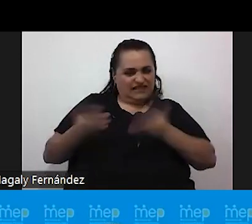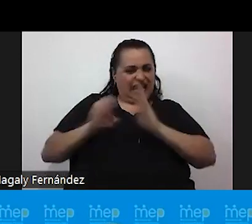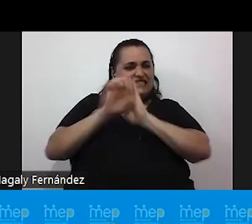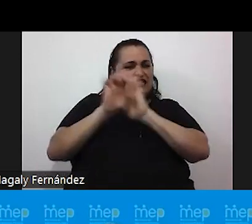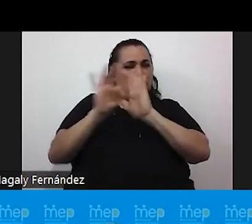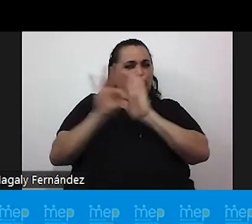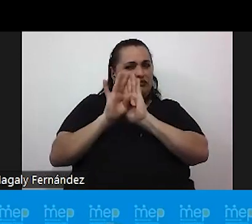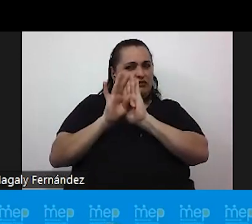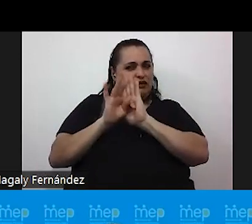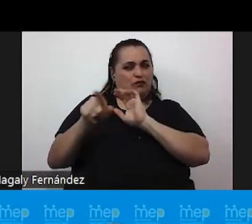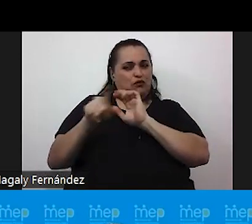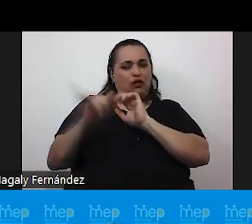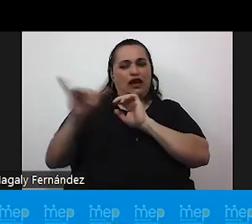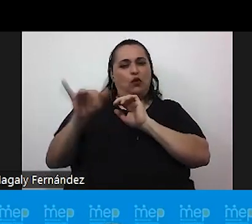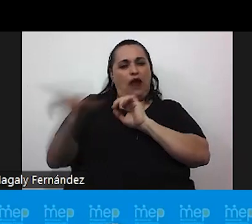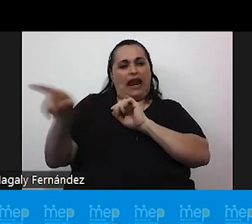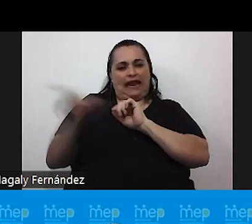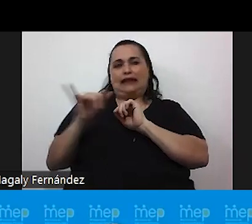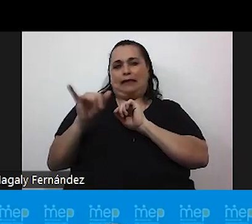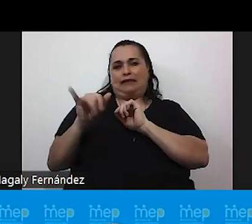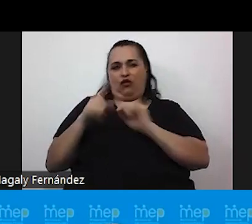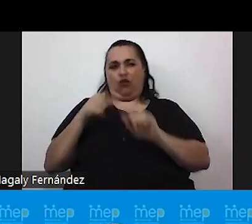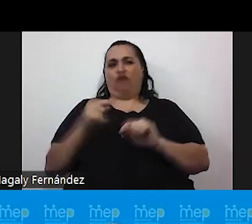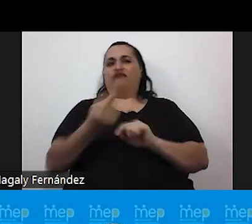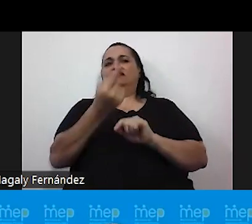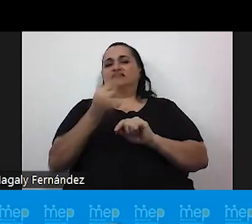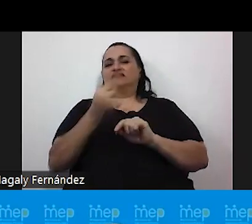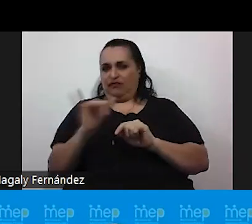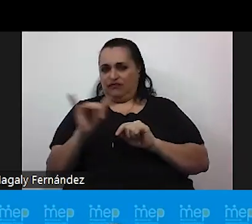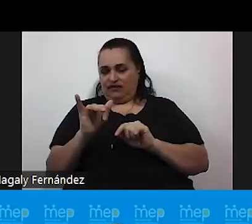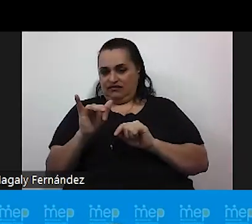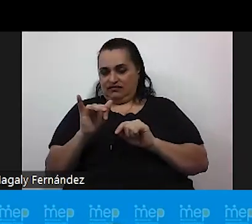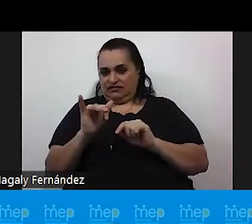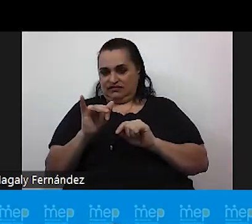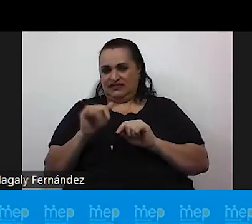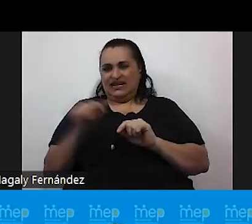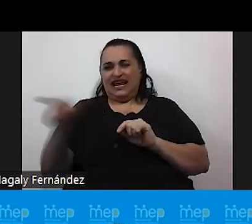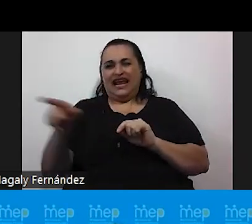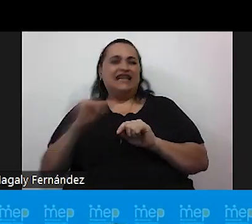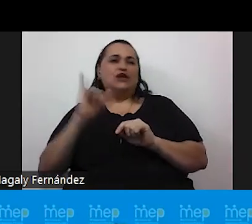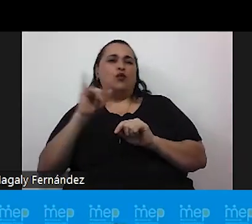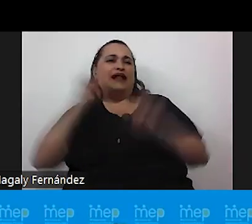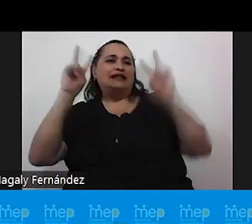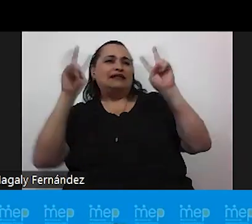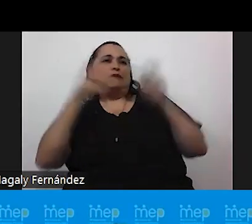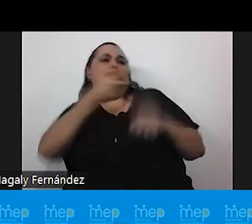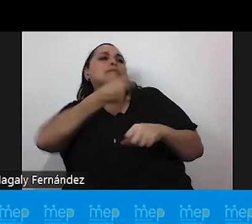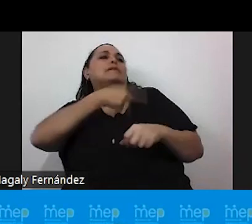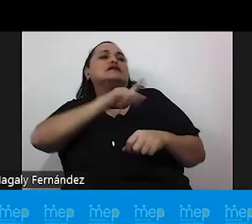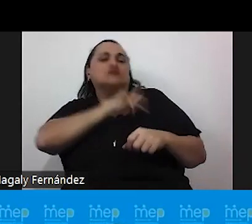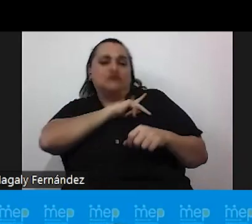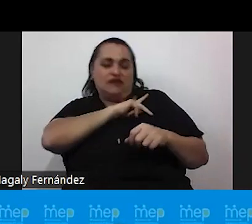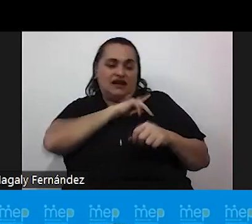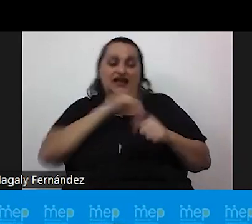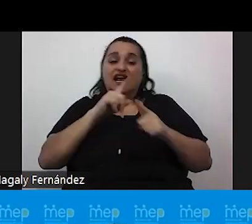como una extensión de la ofensa como que se vuelve personal muchas veces es tan